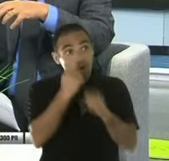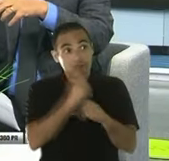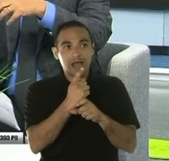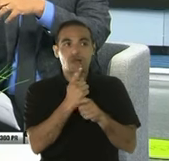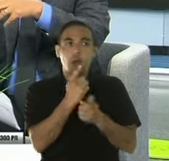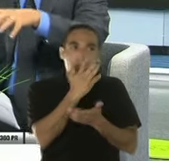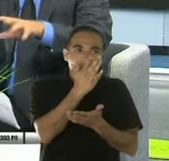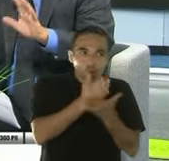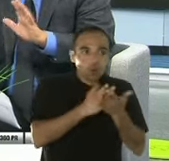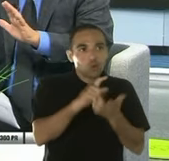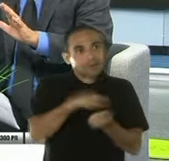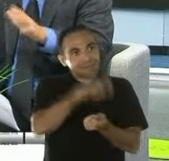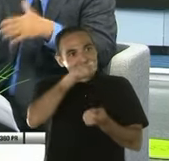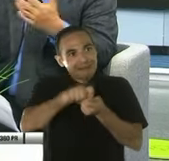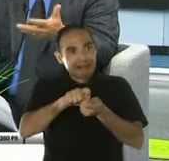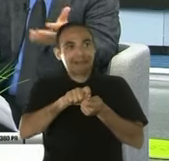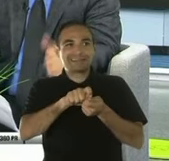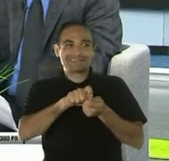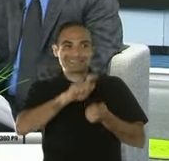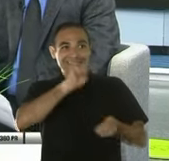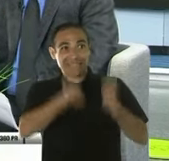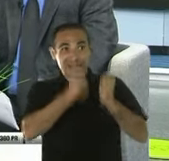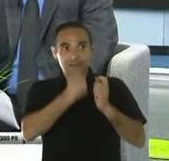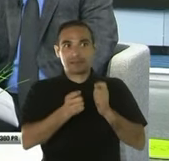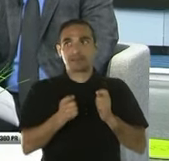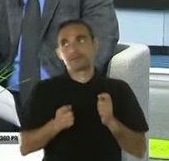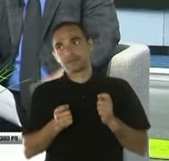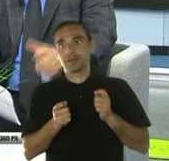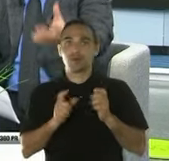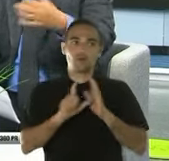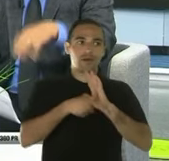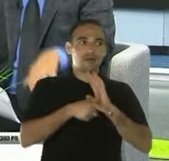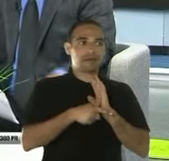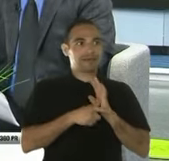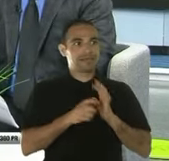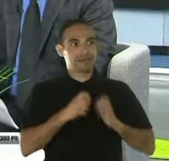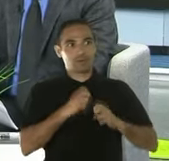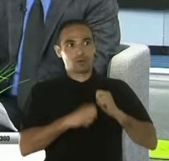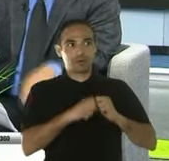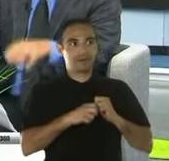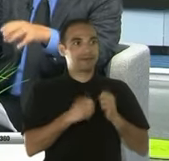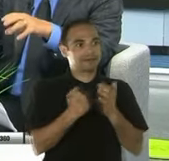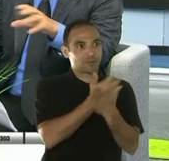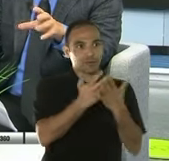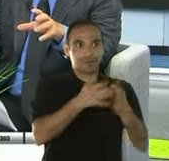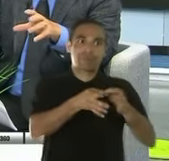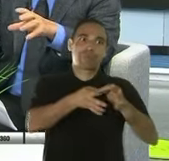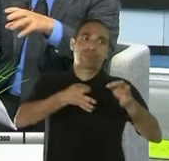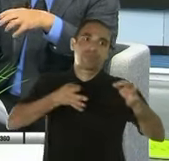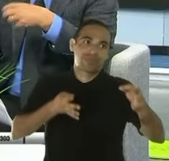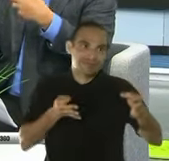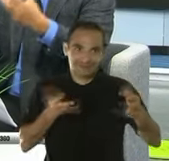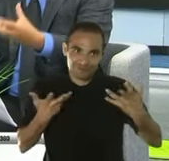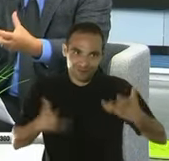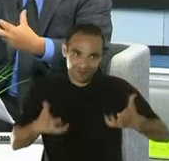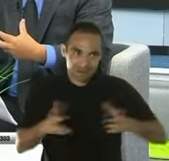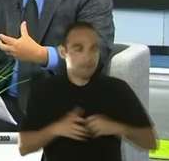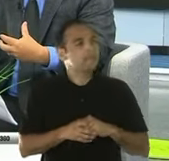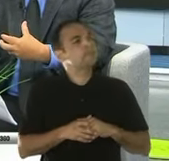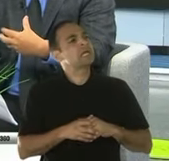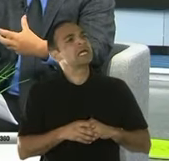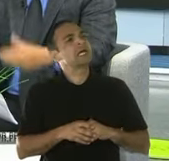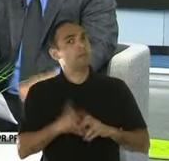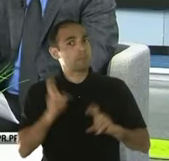estar conscientes de ellos, ¿verdad? Porque si no hay problemas a la hora de rendir la planilla y todo se atrasa. Así que para aquellas personas que quieran tener algún tipo de